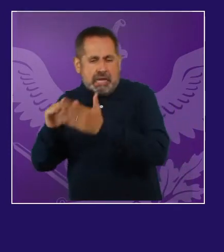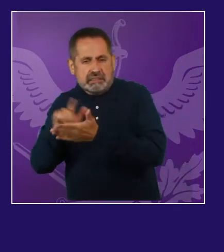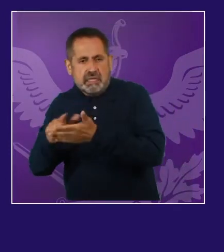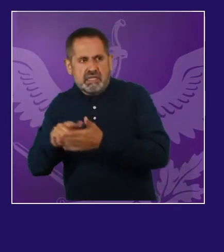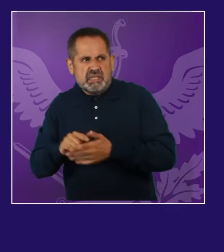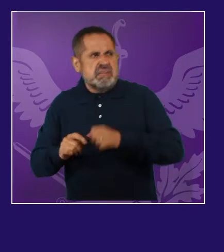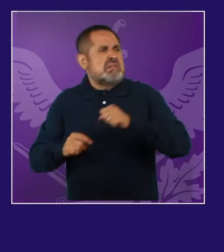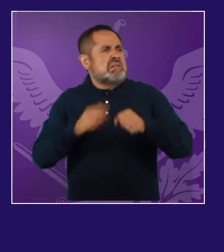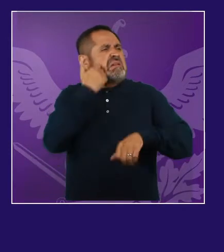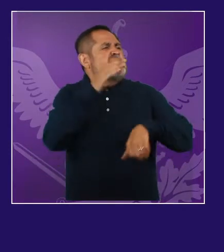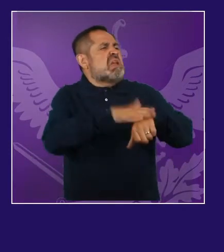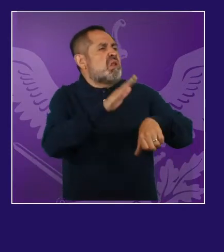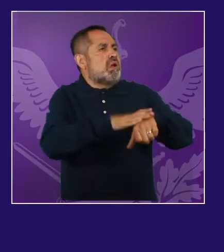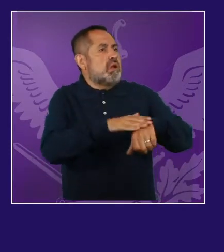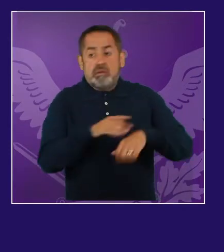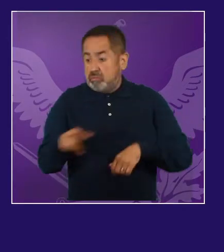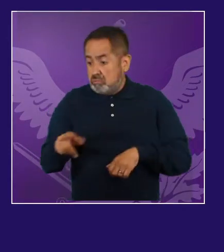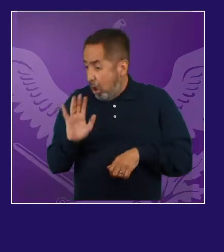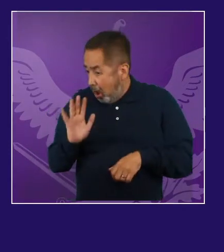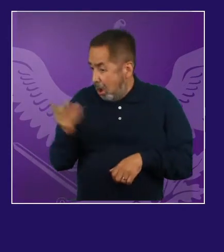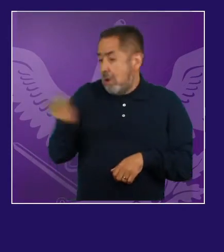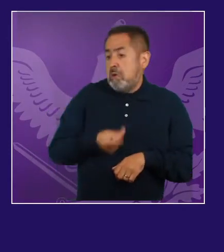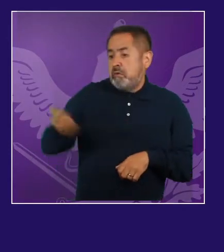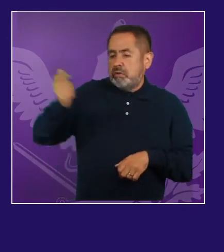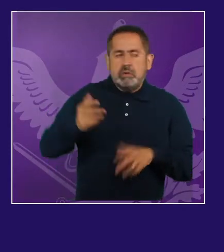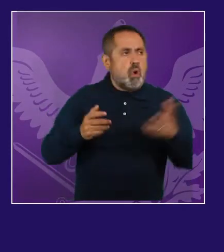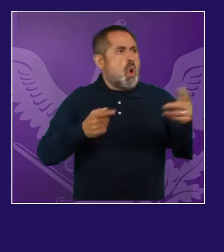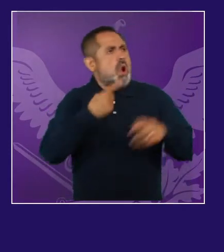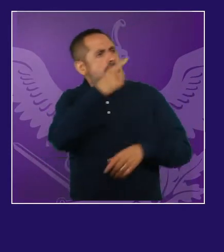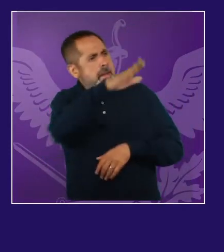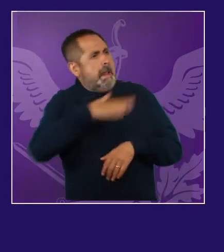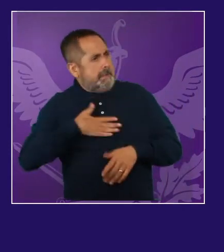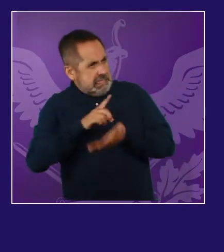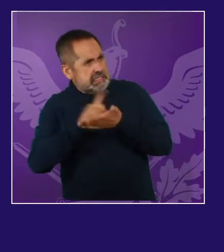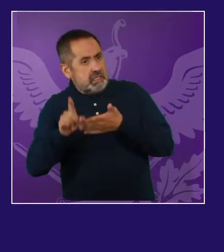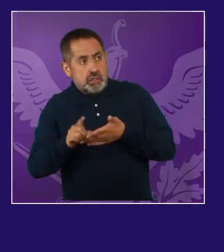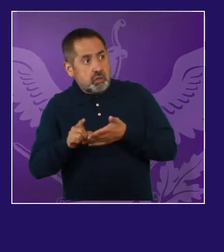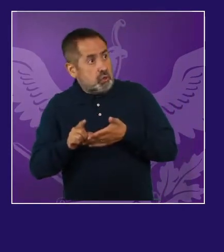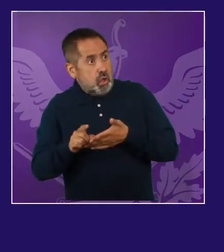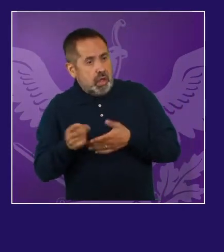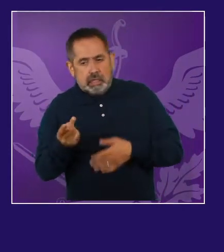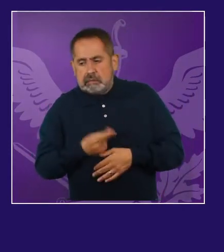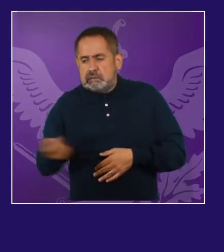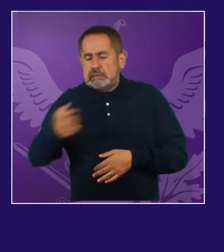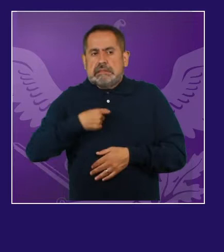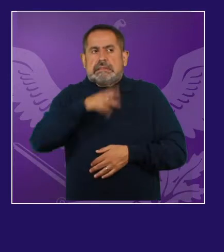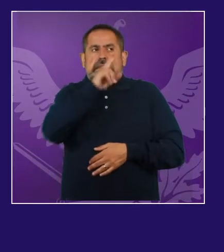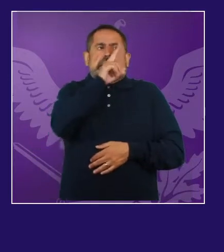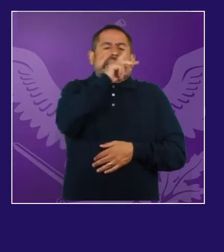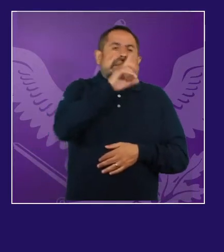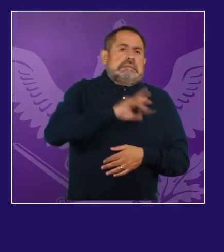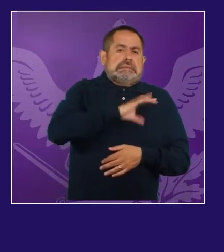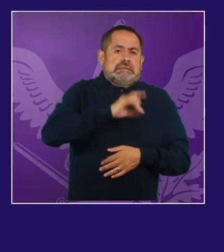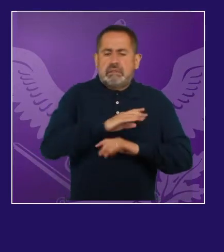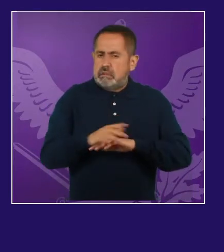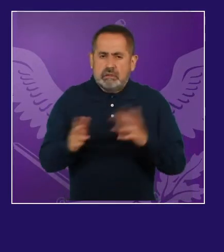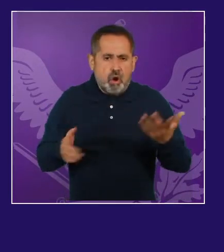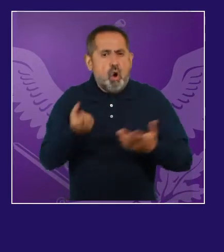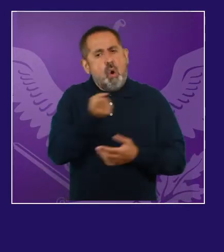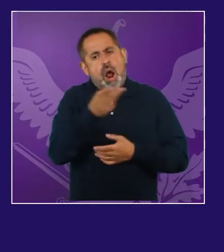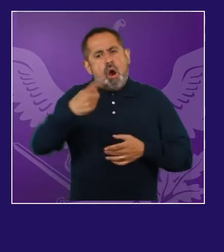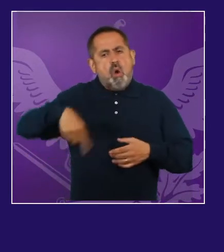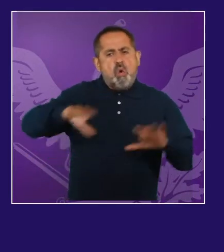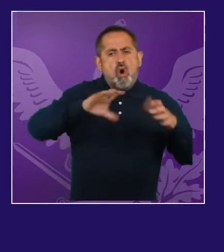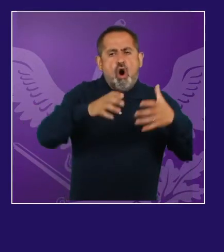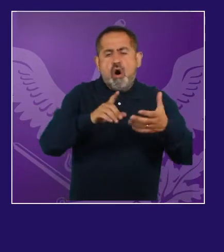trabajadoras del hogar a perder su trabajo si reclaman un derecho, el caso omiso,